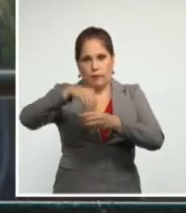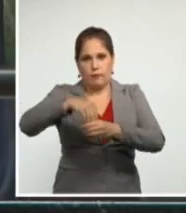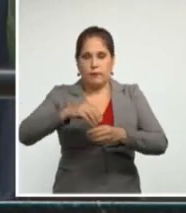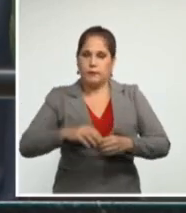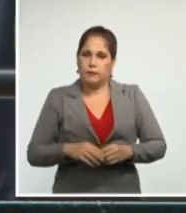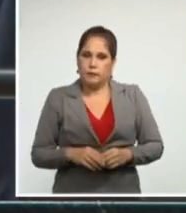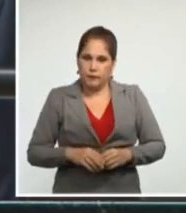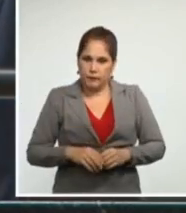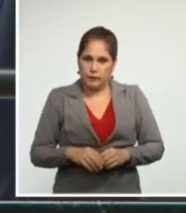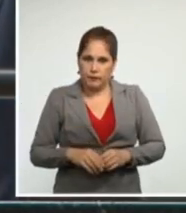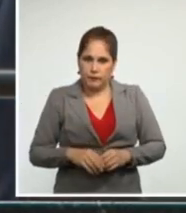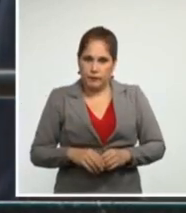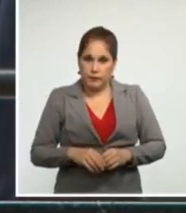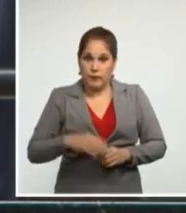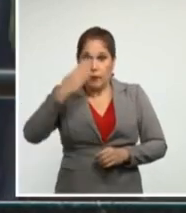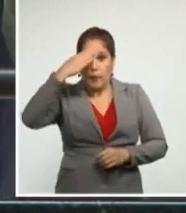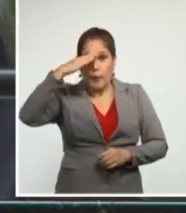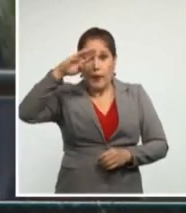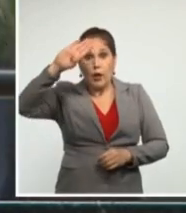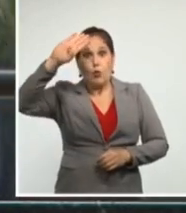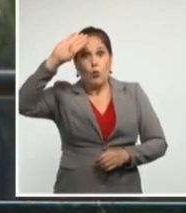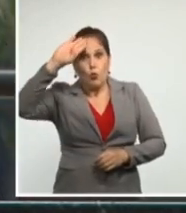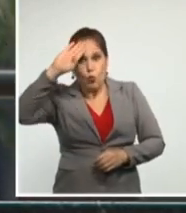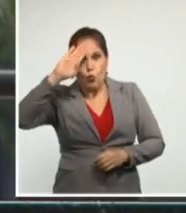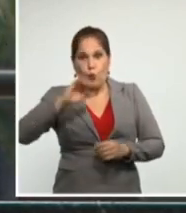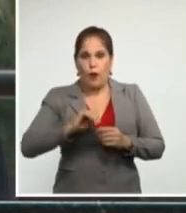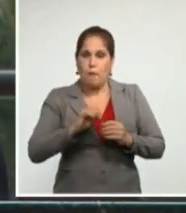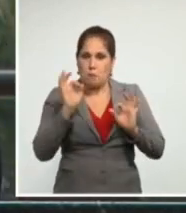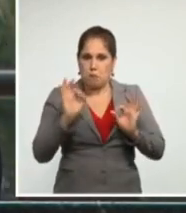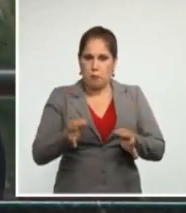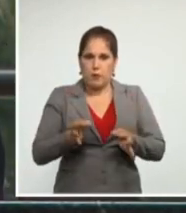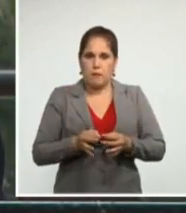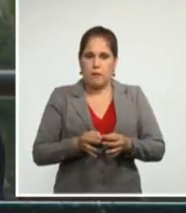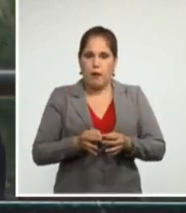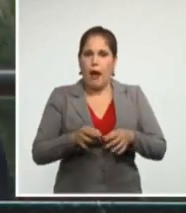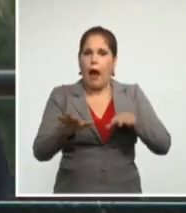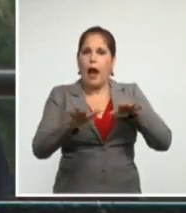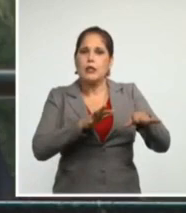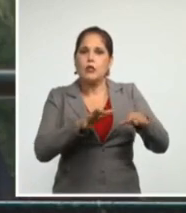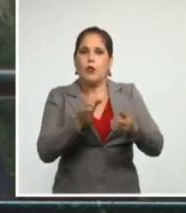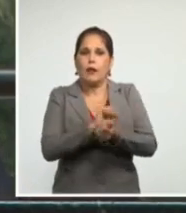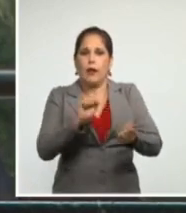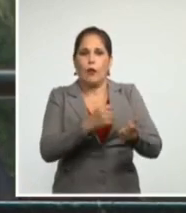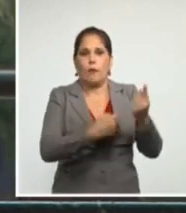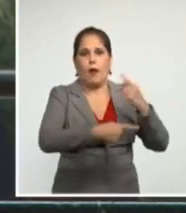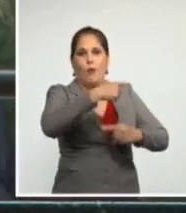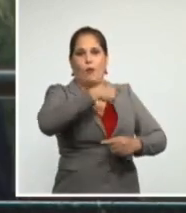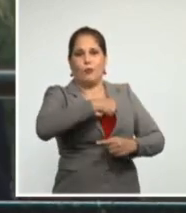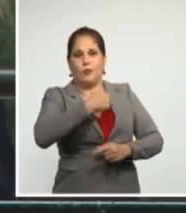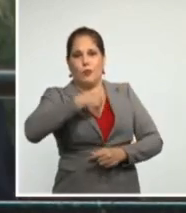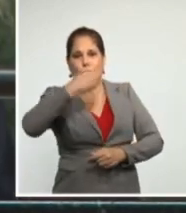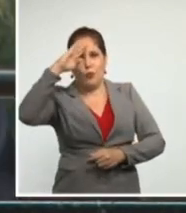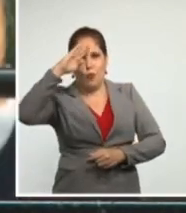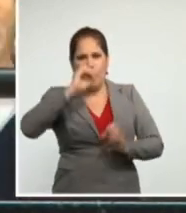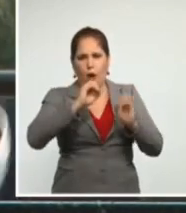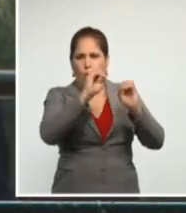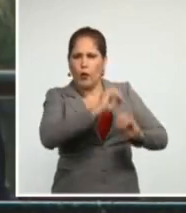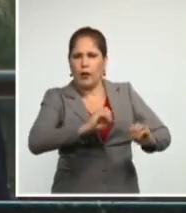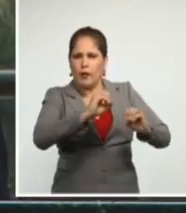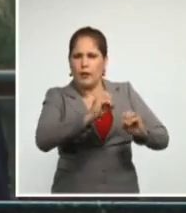Cuba ha sido víctima de acciones terroristas organizadas,